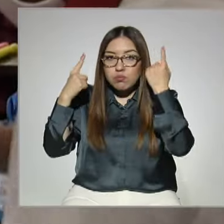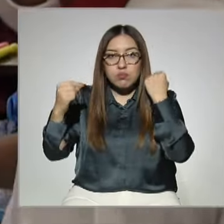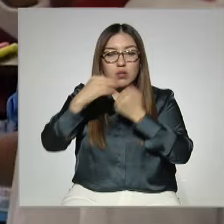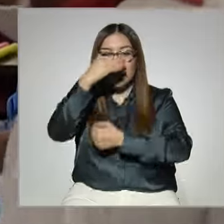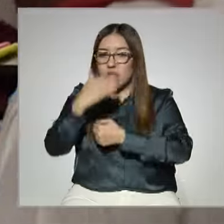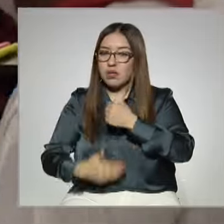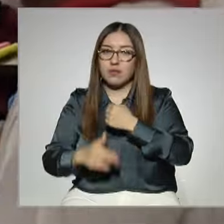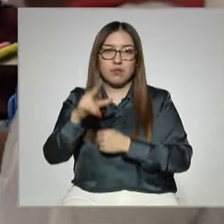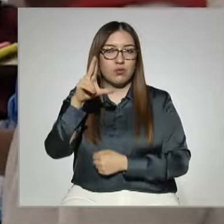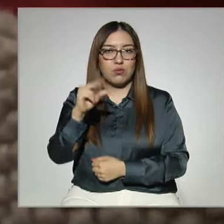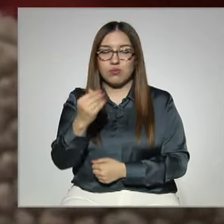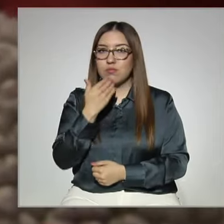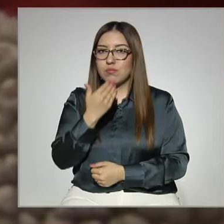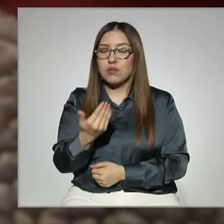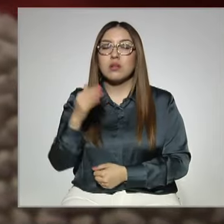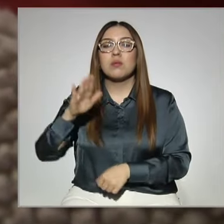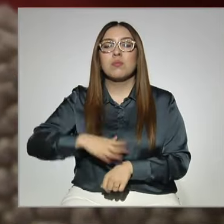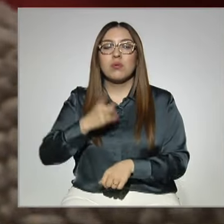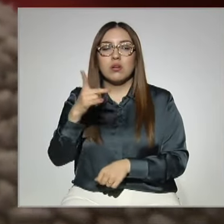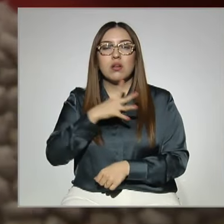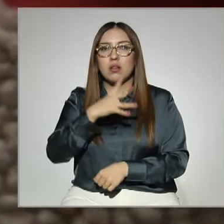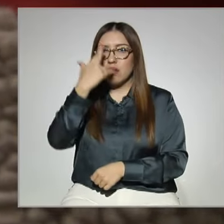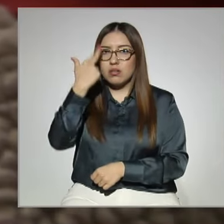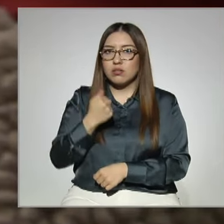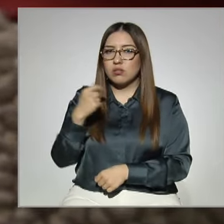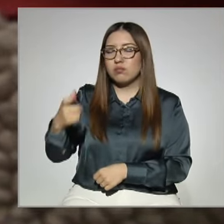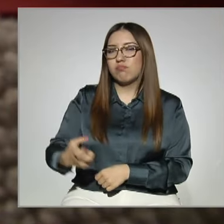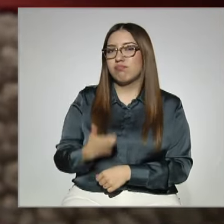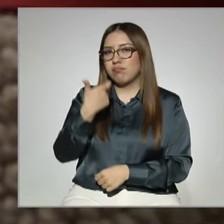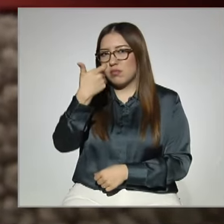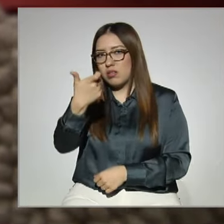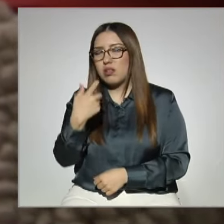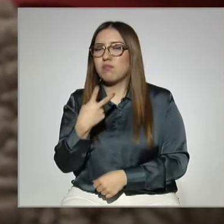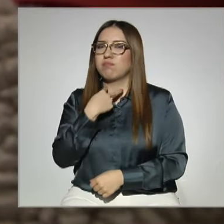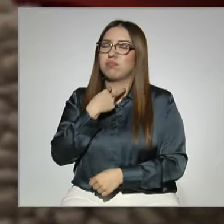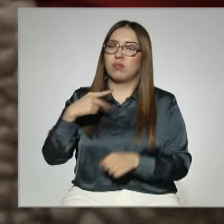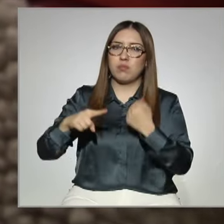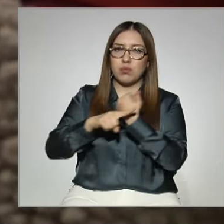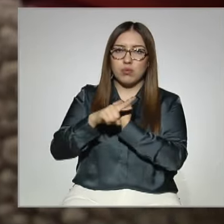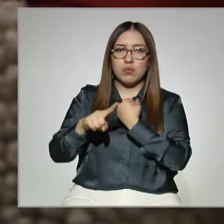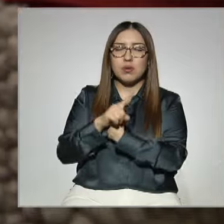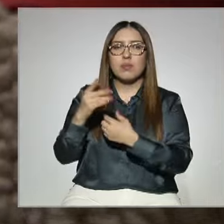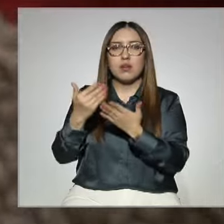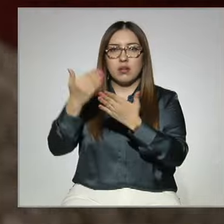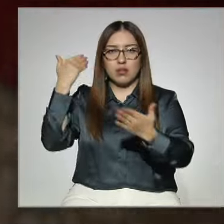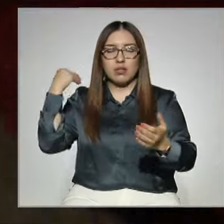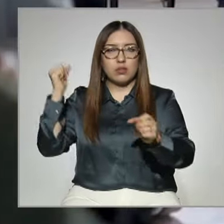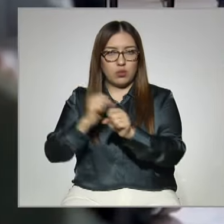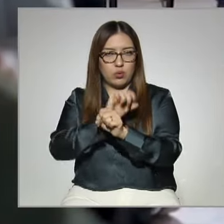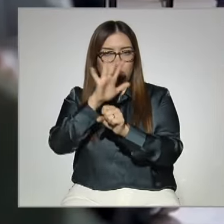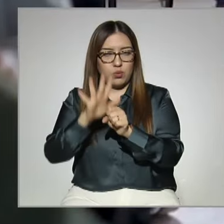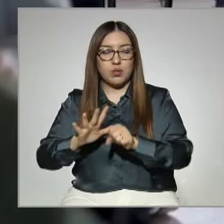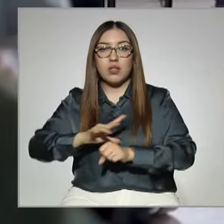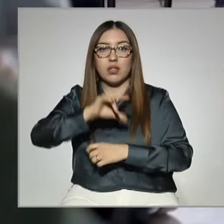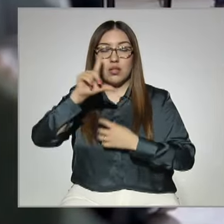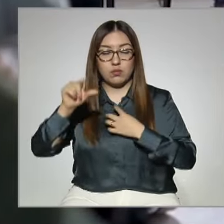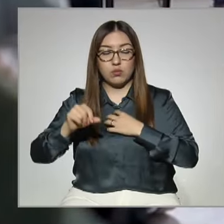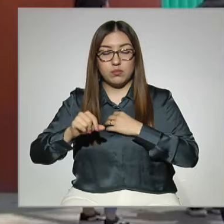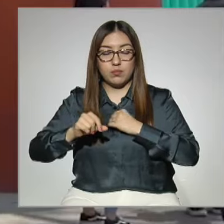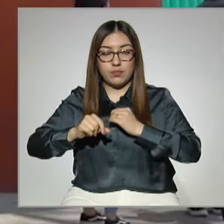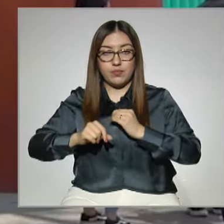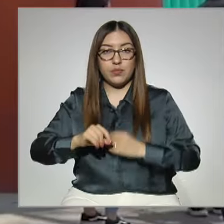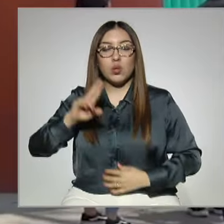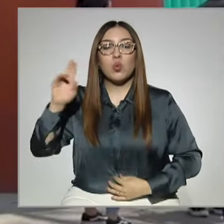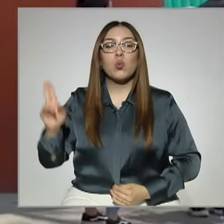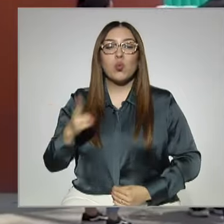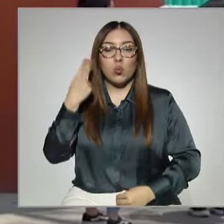buena parte debido a situaciones económicas derivadas de la crisis sanitaria. Fue en el nivel medio superior en el